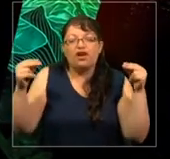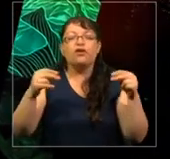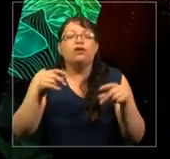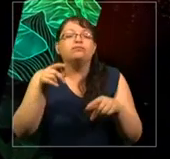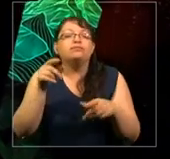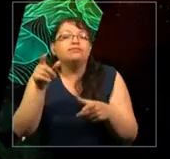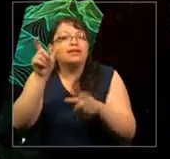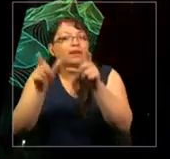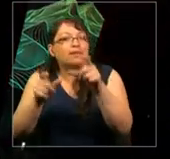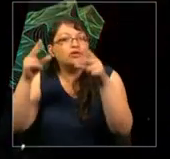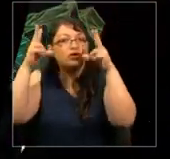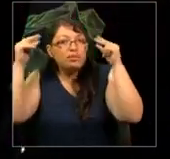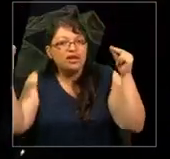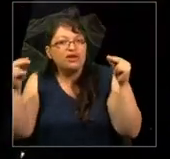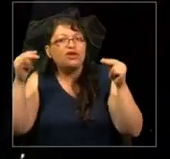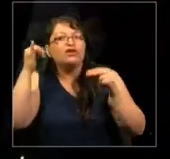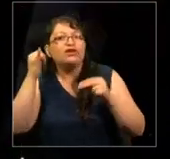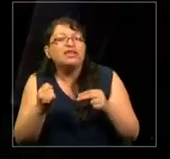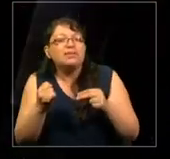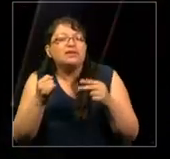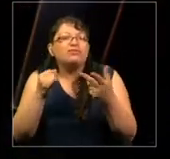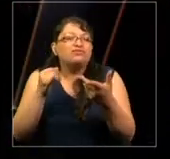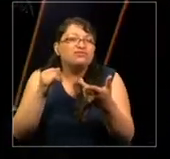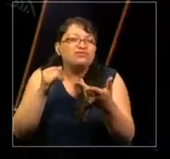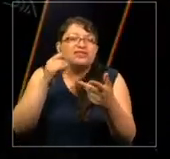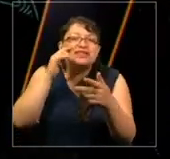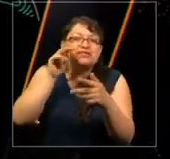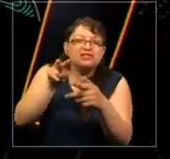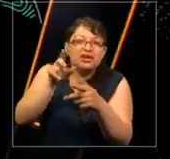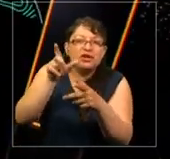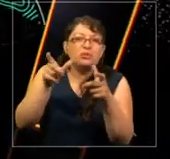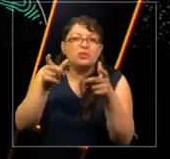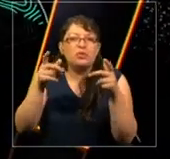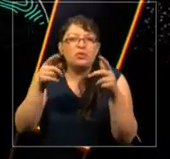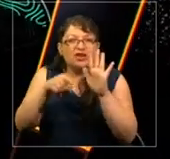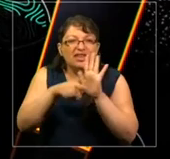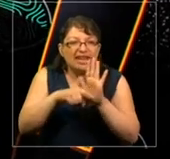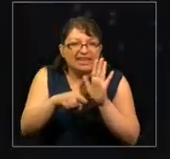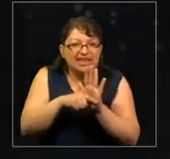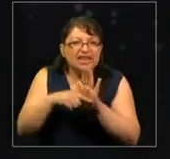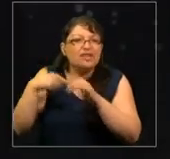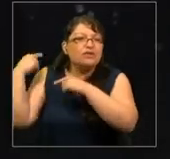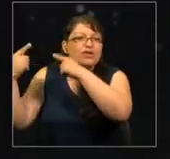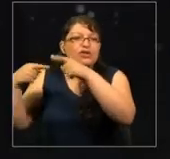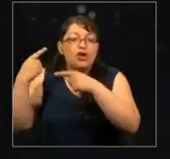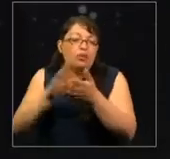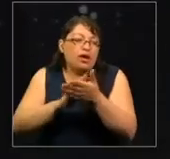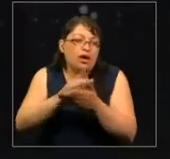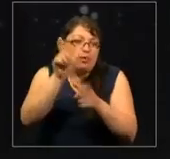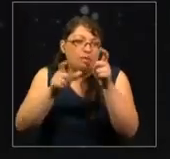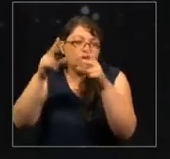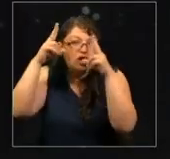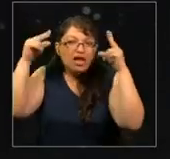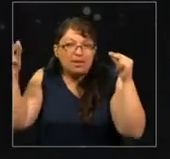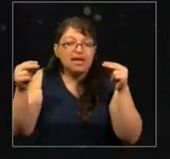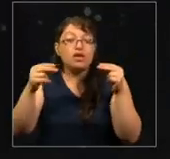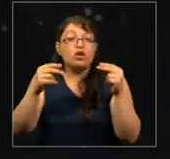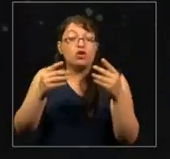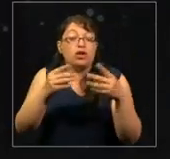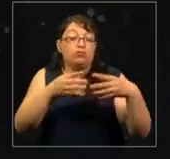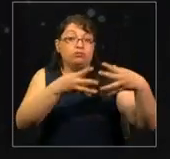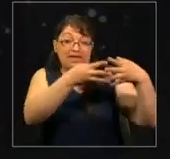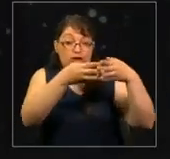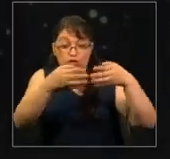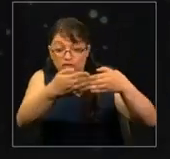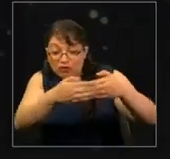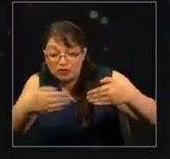siempre con una lente de negatividad. Historias de mexicanos arrestados en la frontera o que